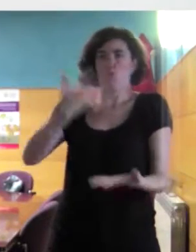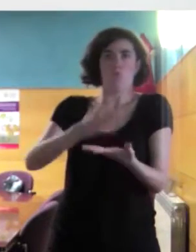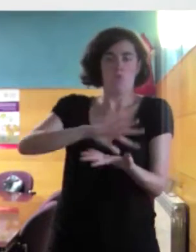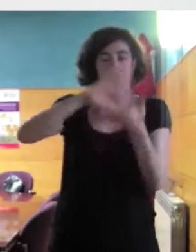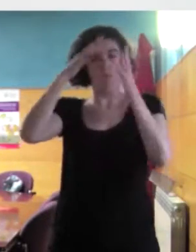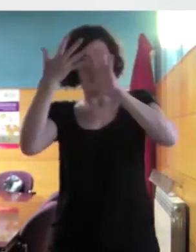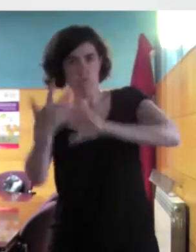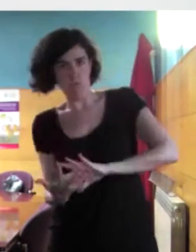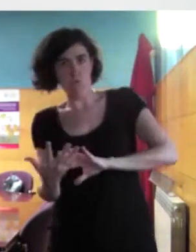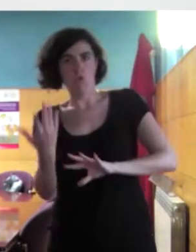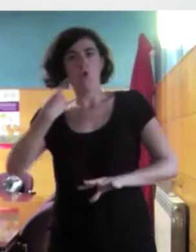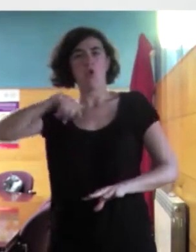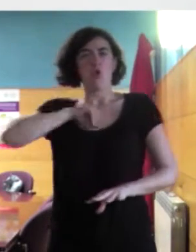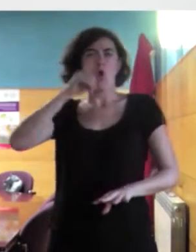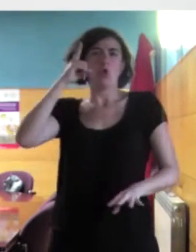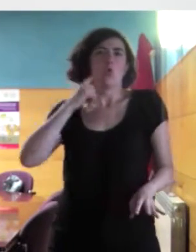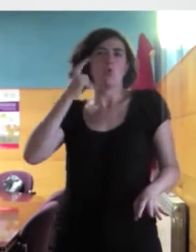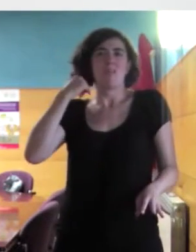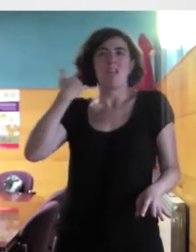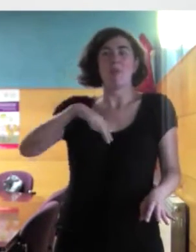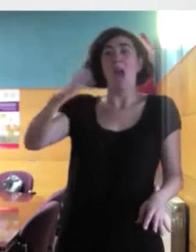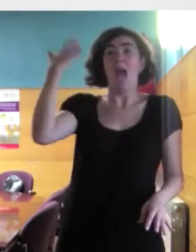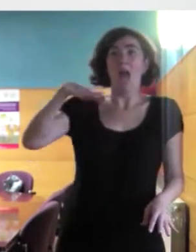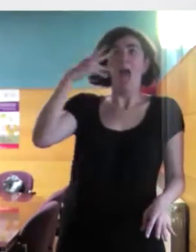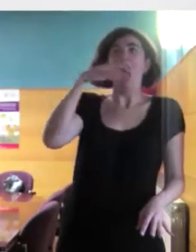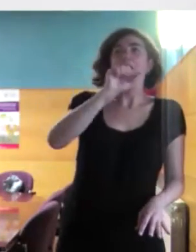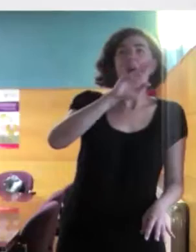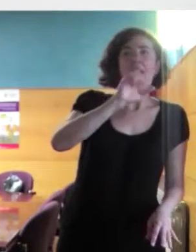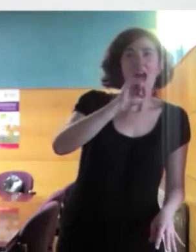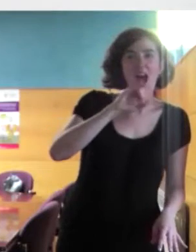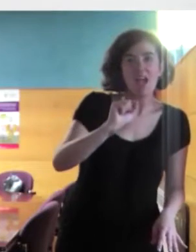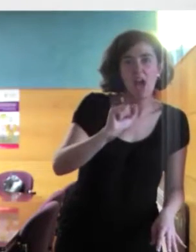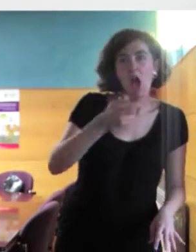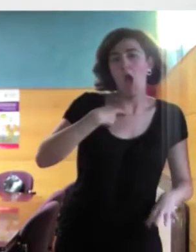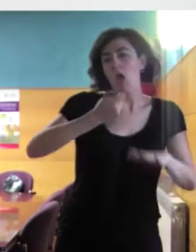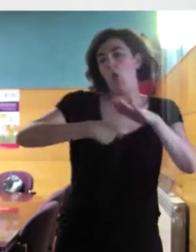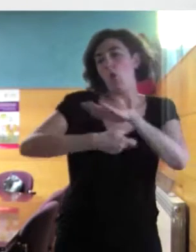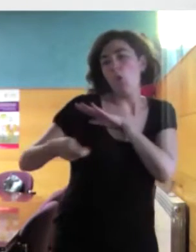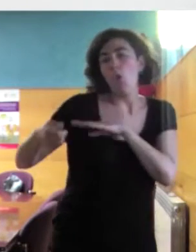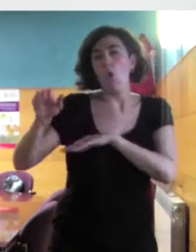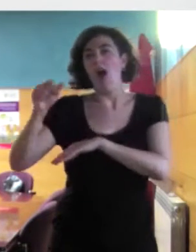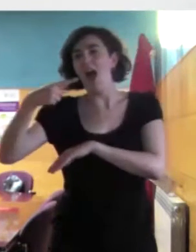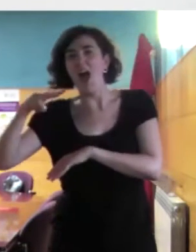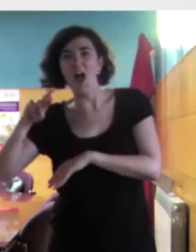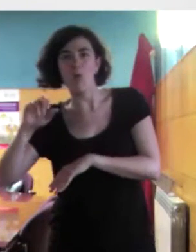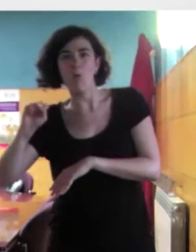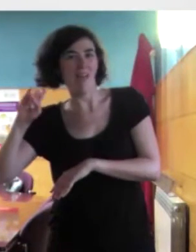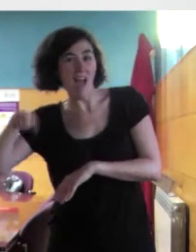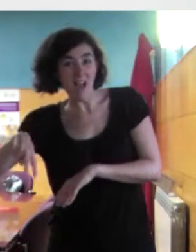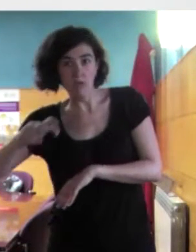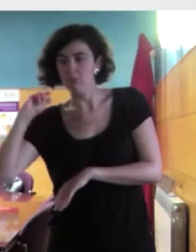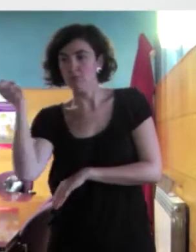acostumbrado, pero hace 20 años en Araya o en Gasteiz o en Aurain o en cualquier sitio,